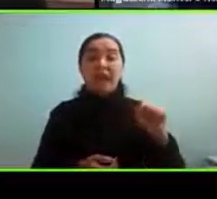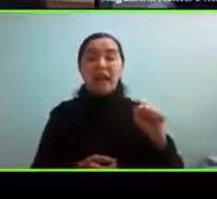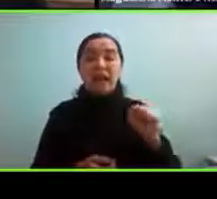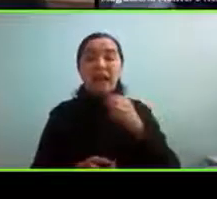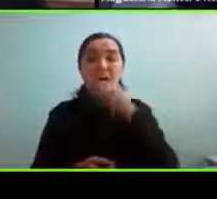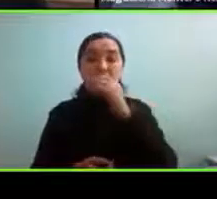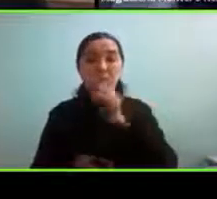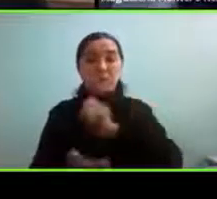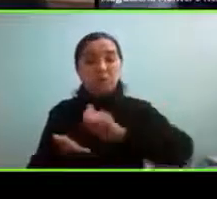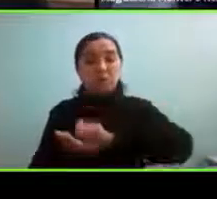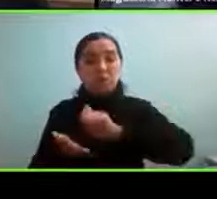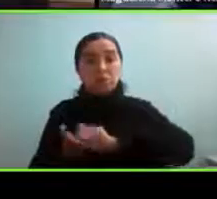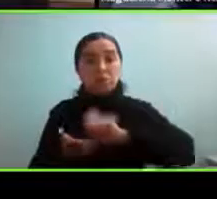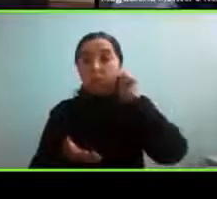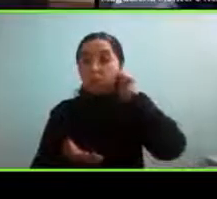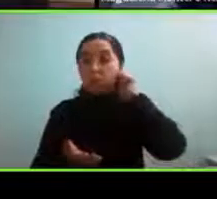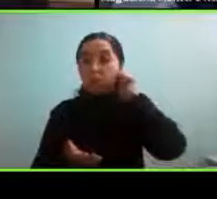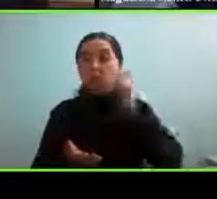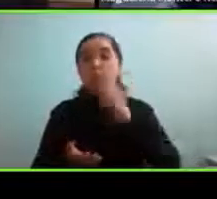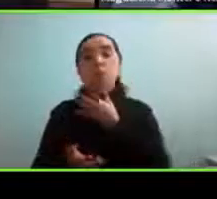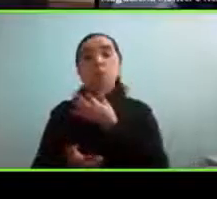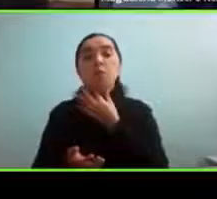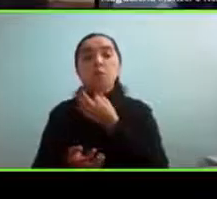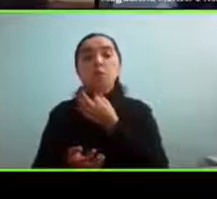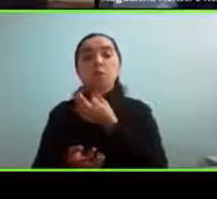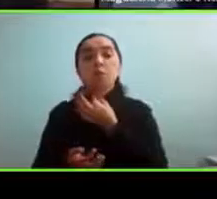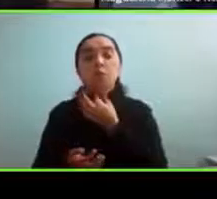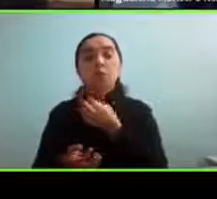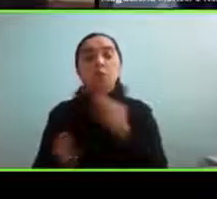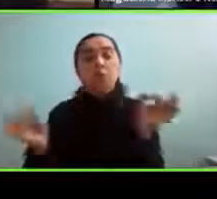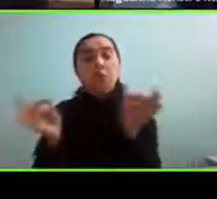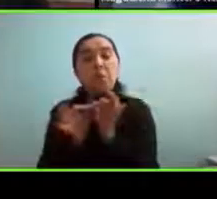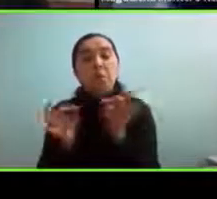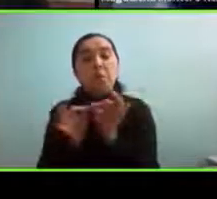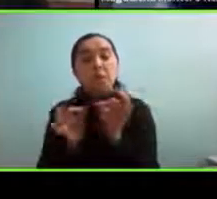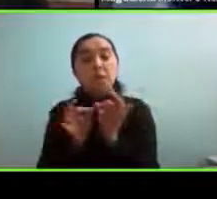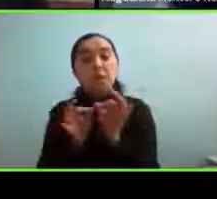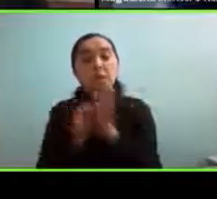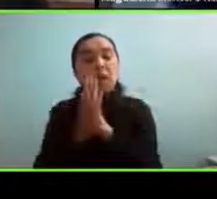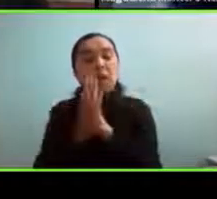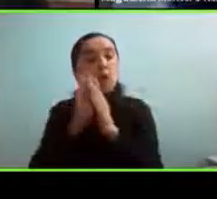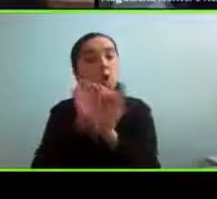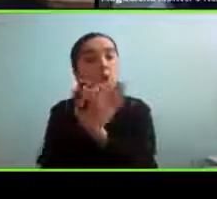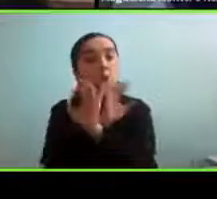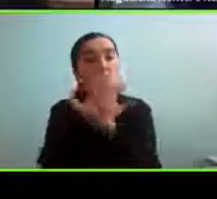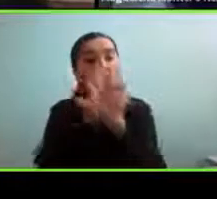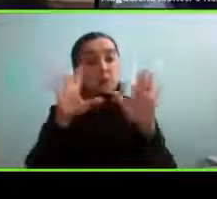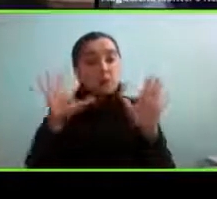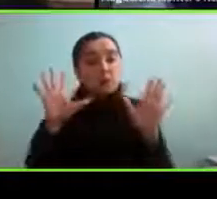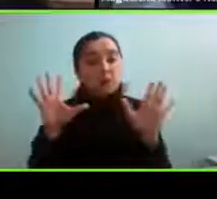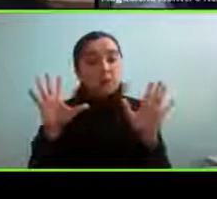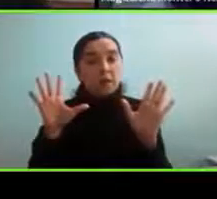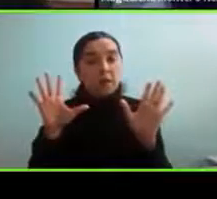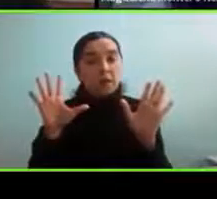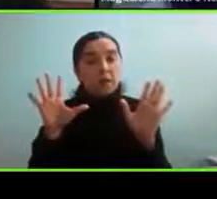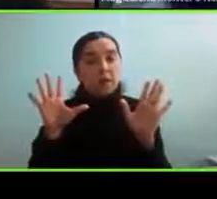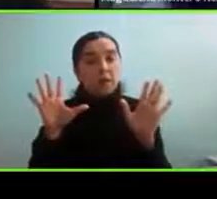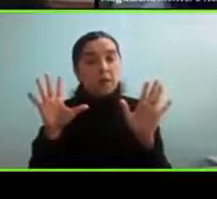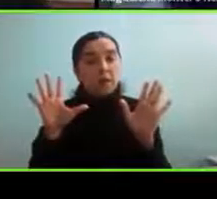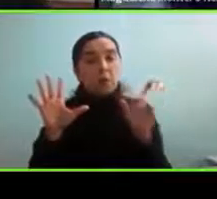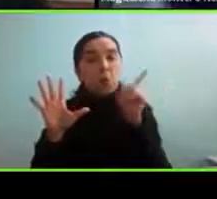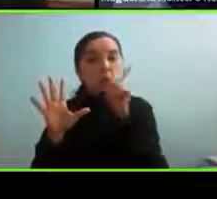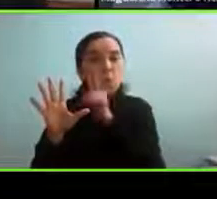creo que que ella explica todo de esta manera muy clara su último